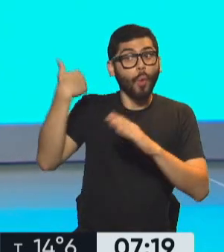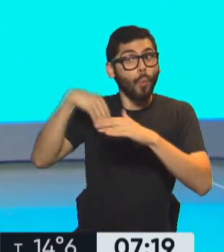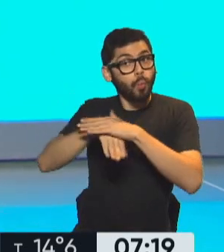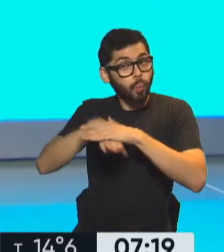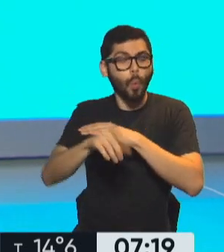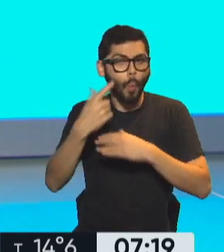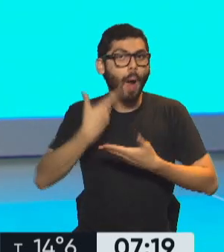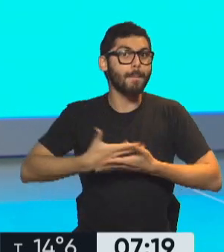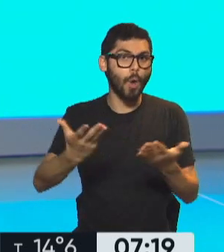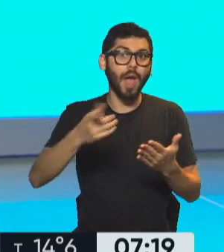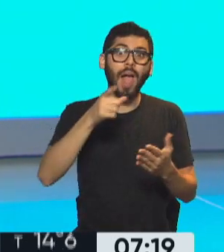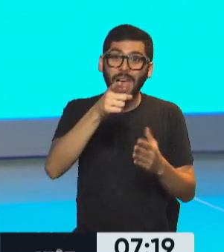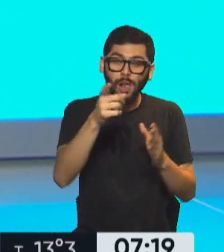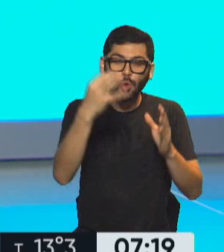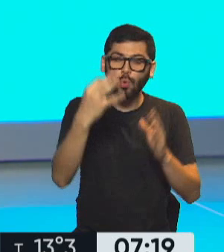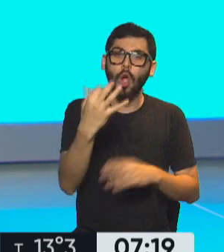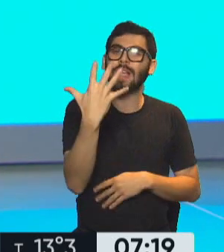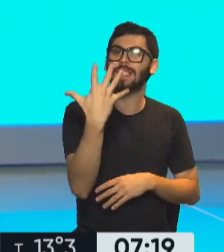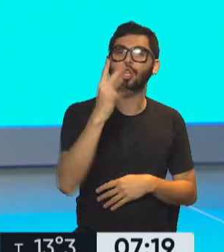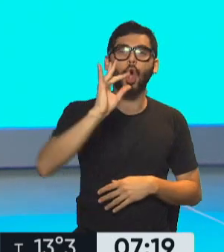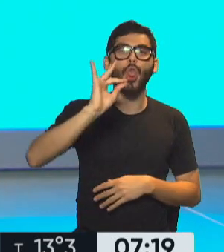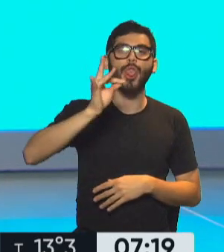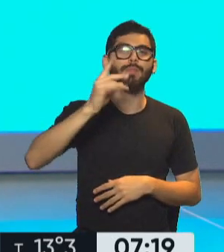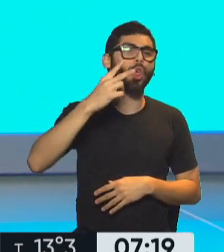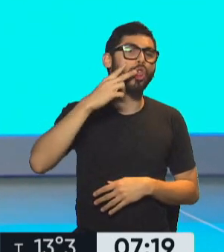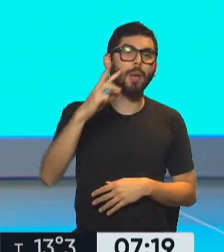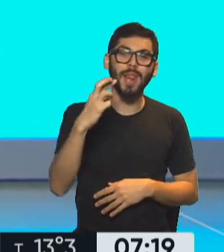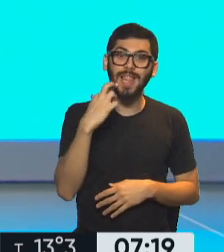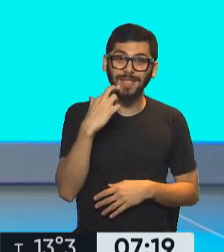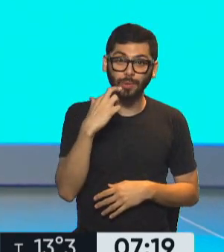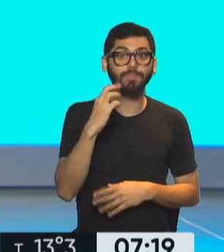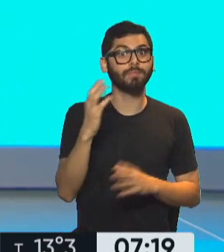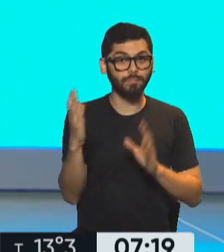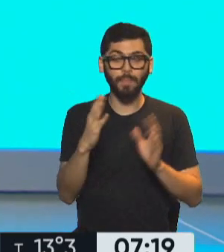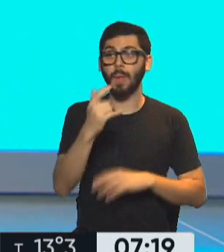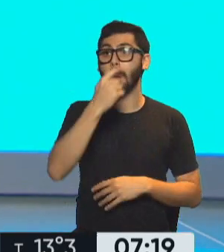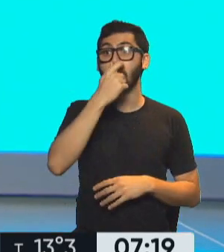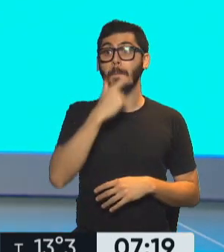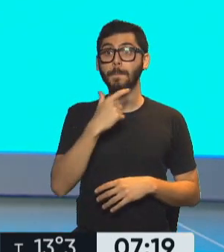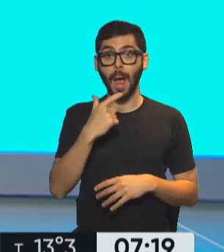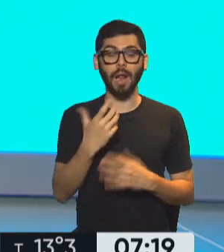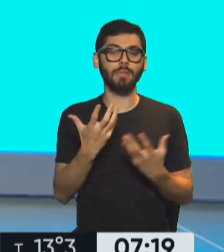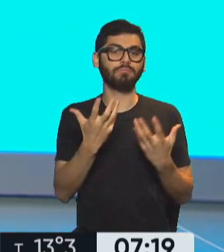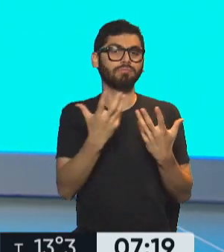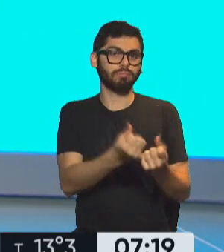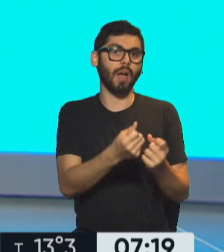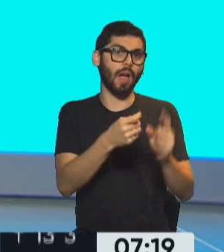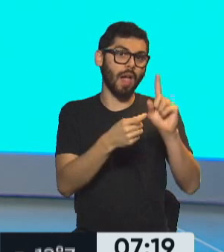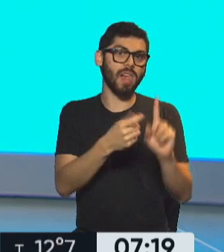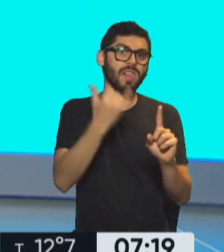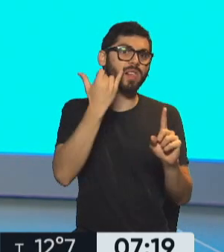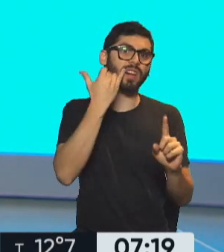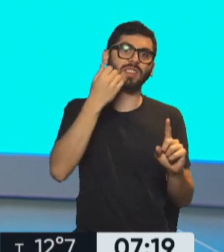sucedía exactamente el 5 de diciembre de 2019, Silvia. Cuando Mauricio Macri respaldaba a Yanin